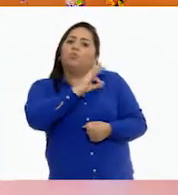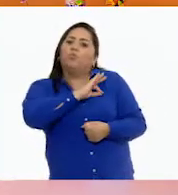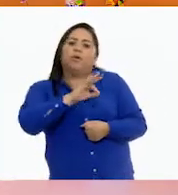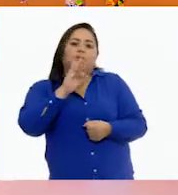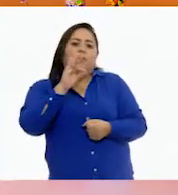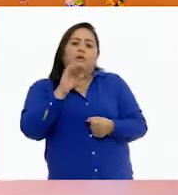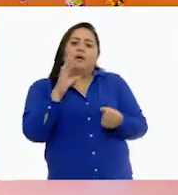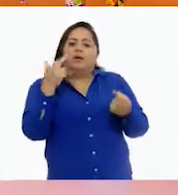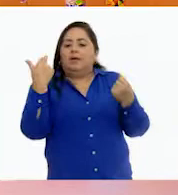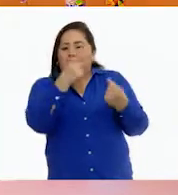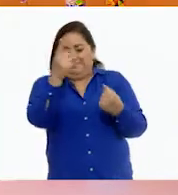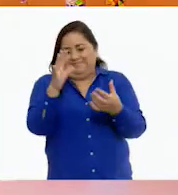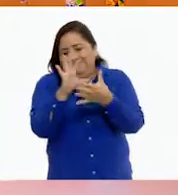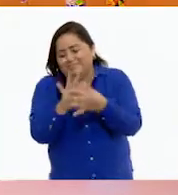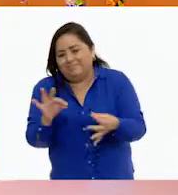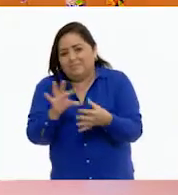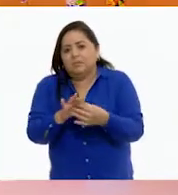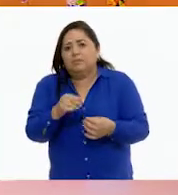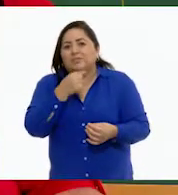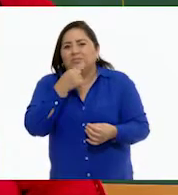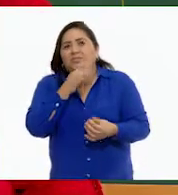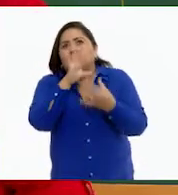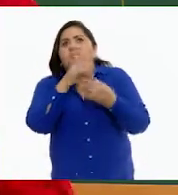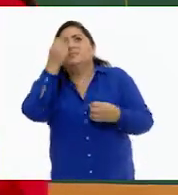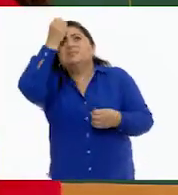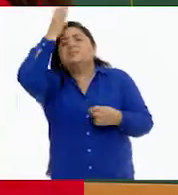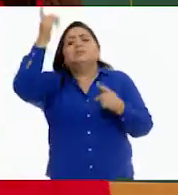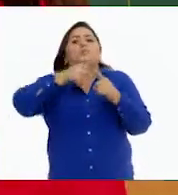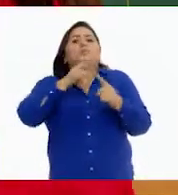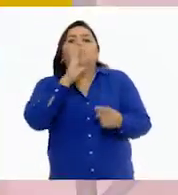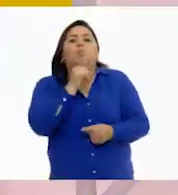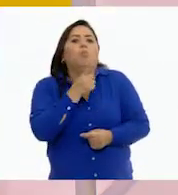Jaime explicarle que se le había olvidado la tarea?